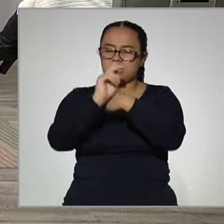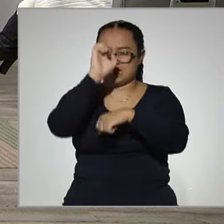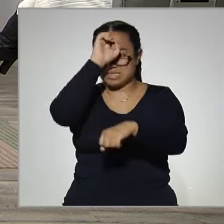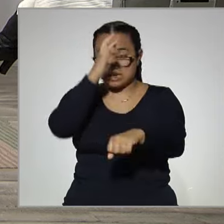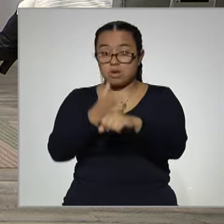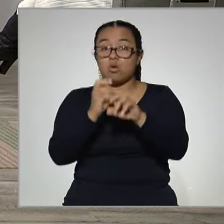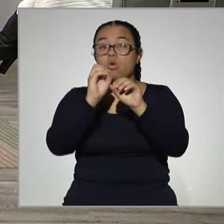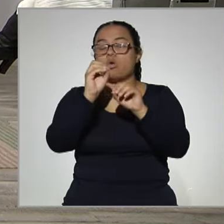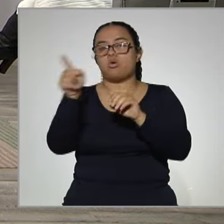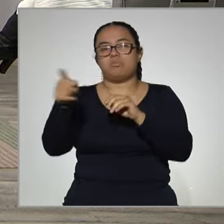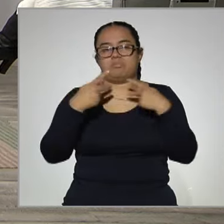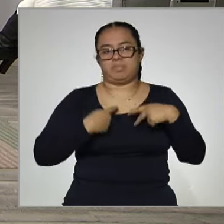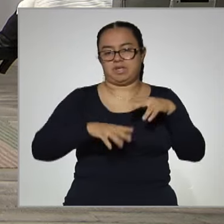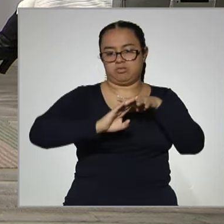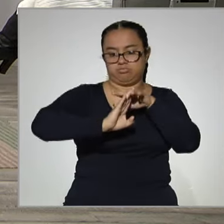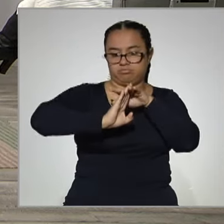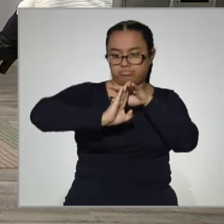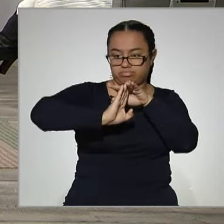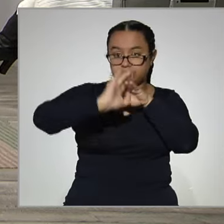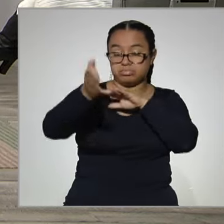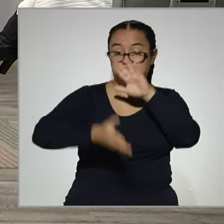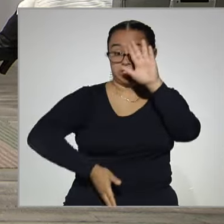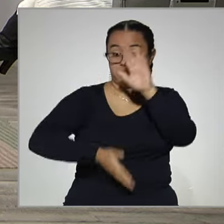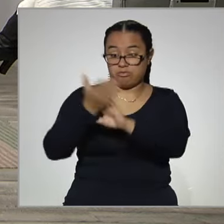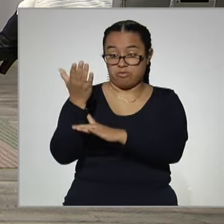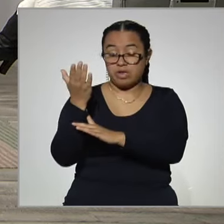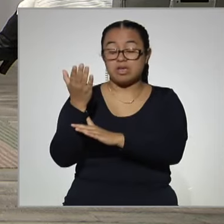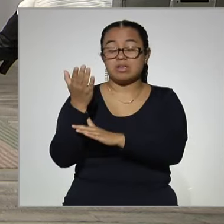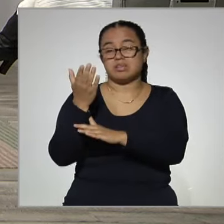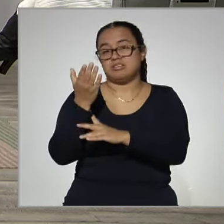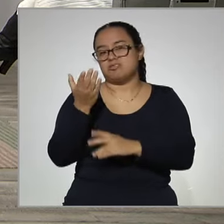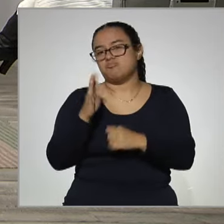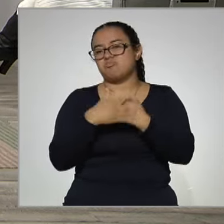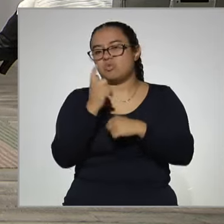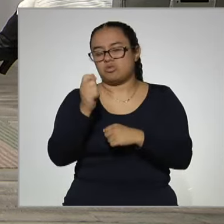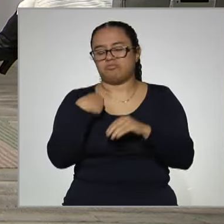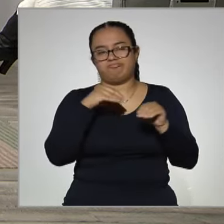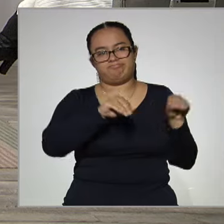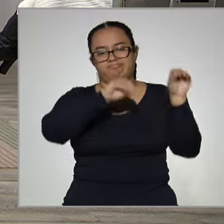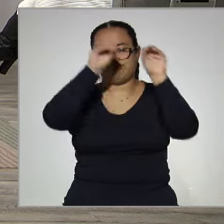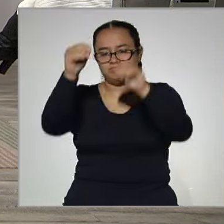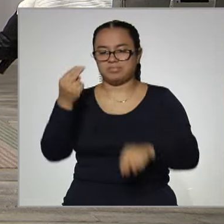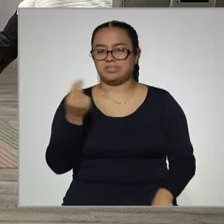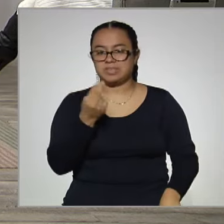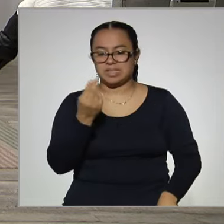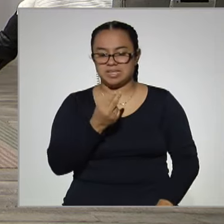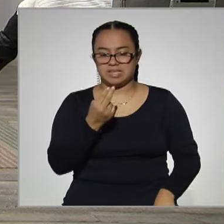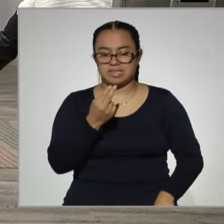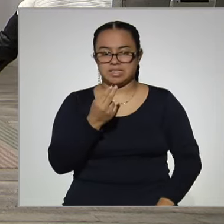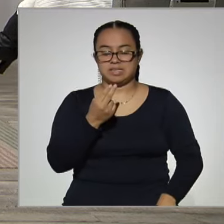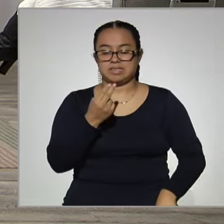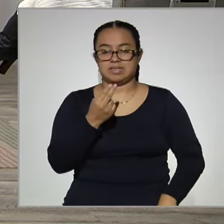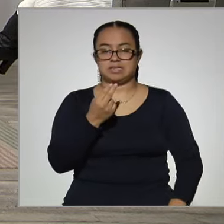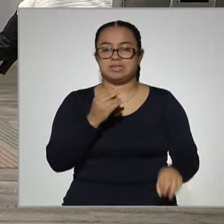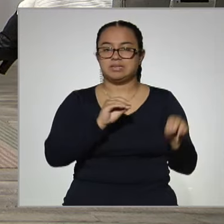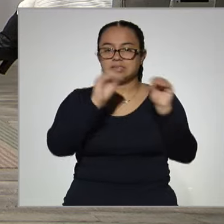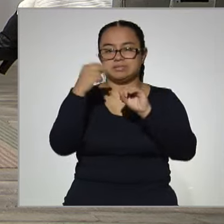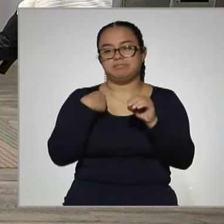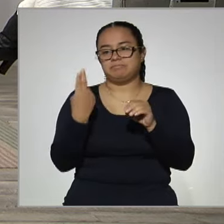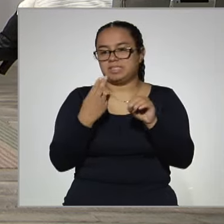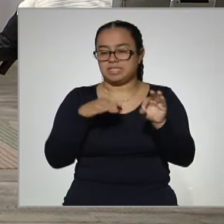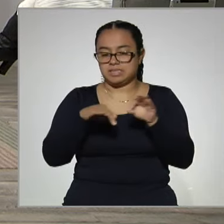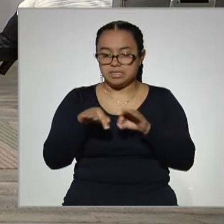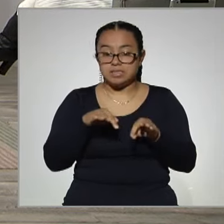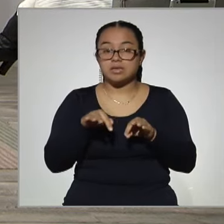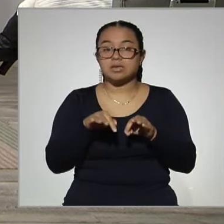fuiste como esta persona migrante por razones de cambio, tuviste que emigrar para ir a trabajar